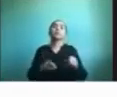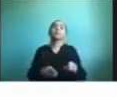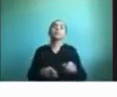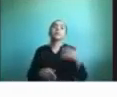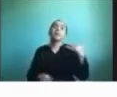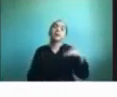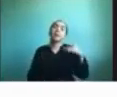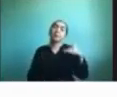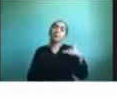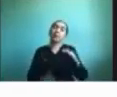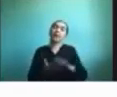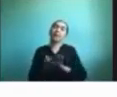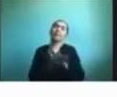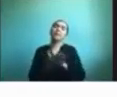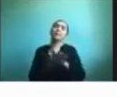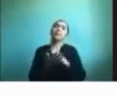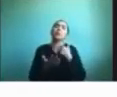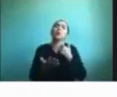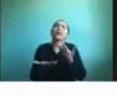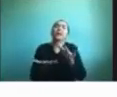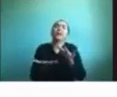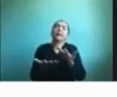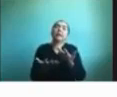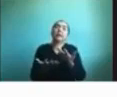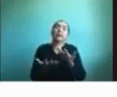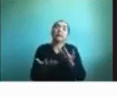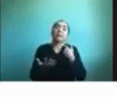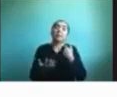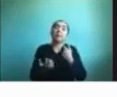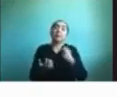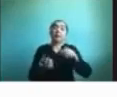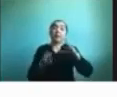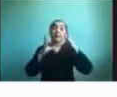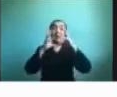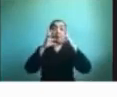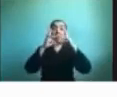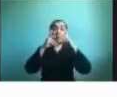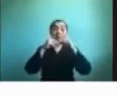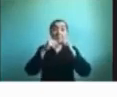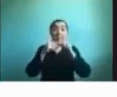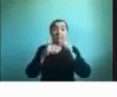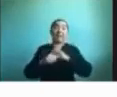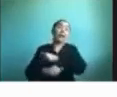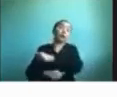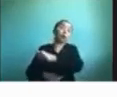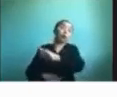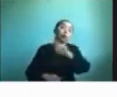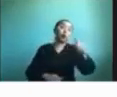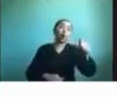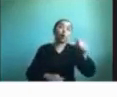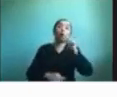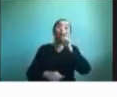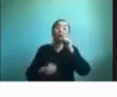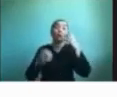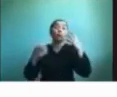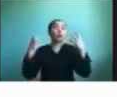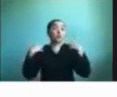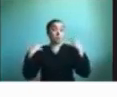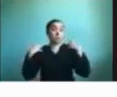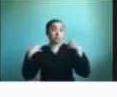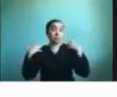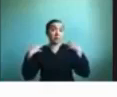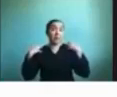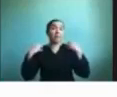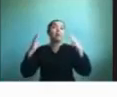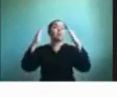esta parte? porque ya que estamos todos en familia todos tenemos que hacernos cargo de las tareas del hogar somos todos